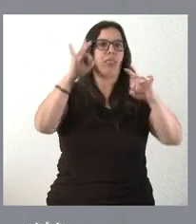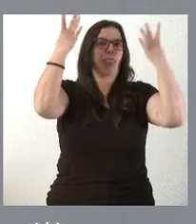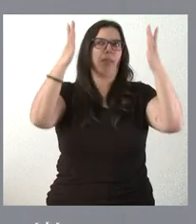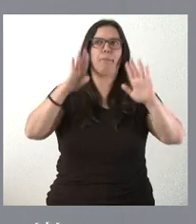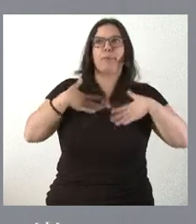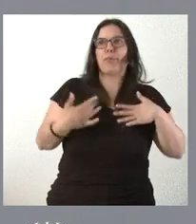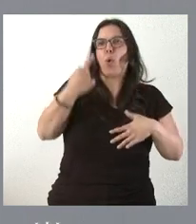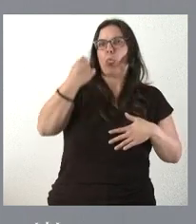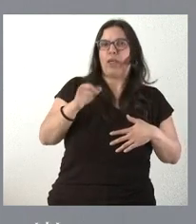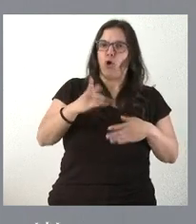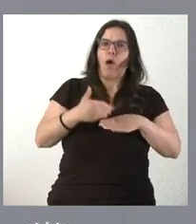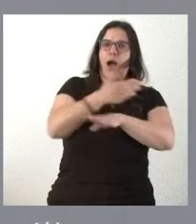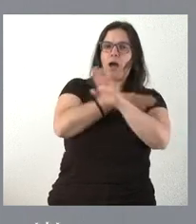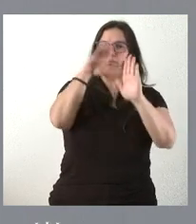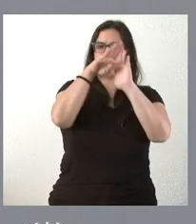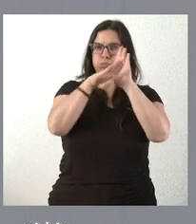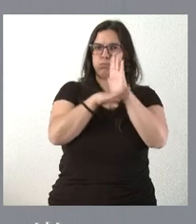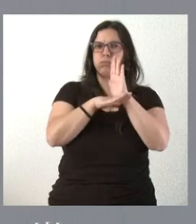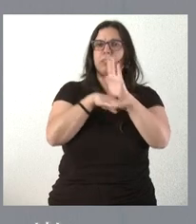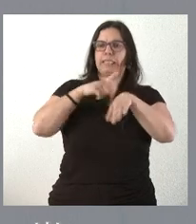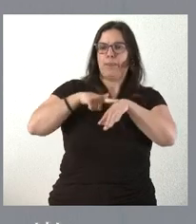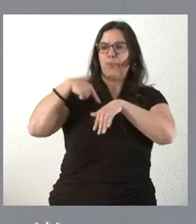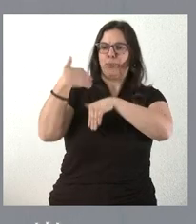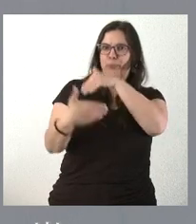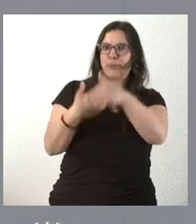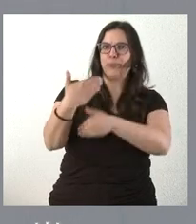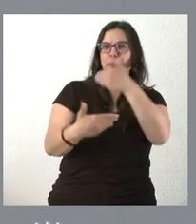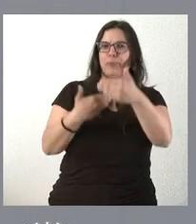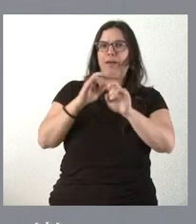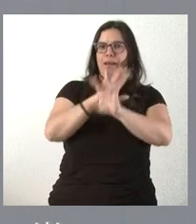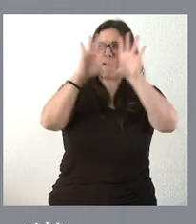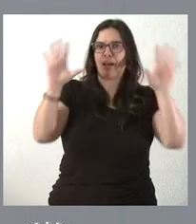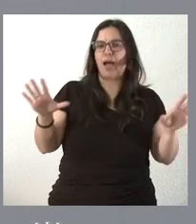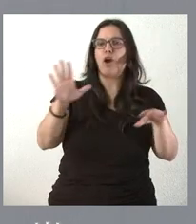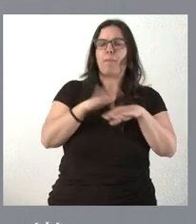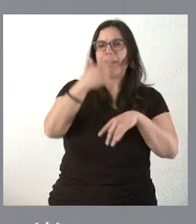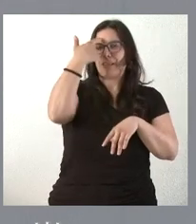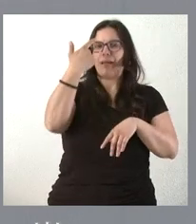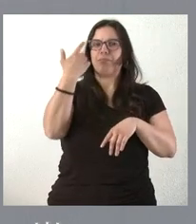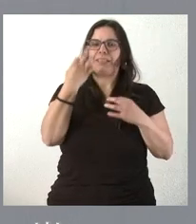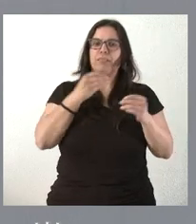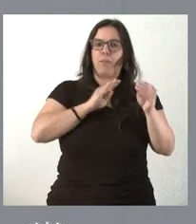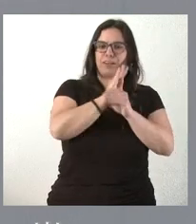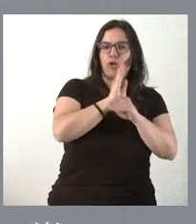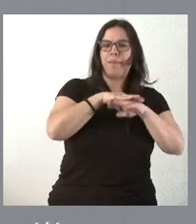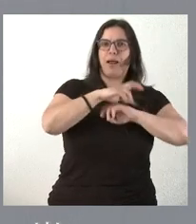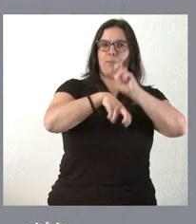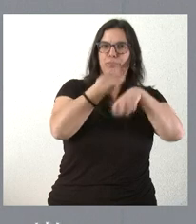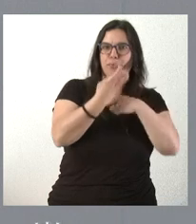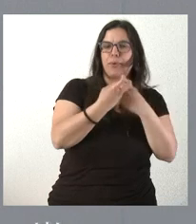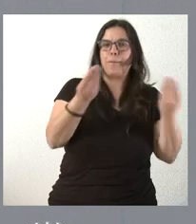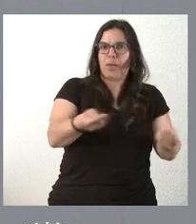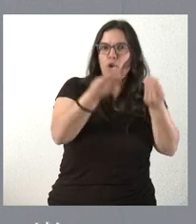con un programa claro de actuación en el tiempo determinando todo lo que es inversiones de modernización, de